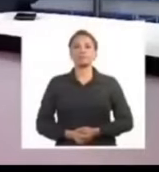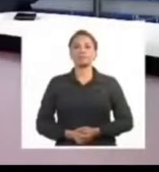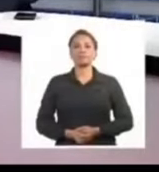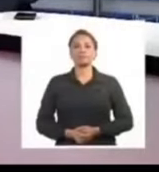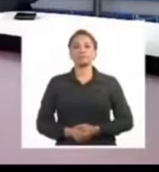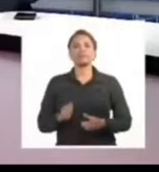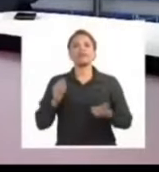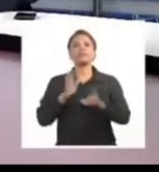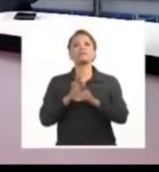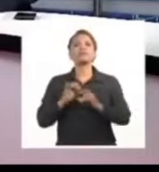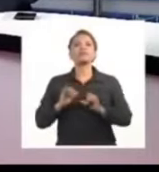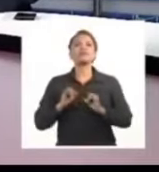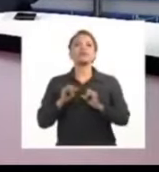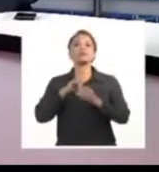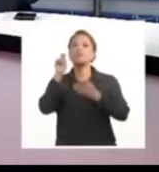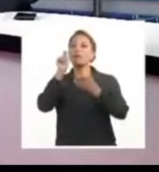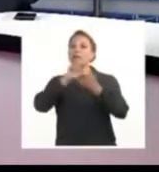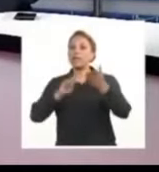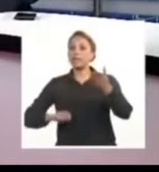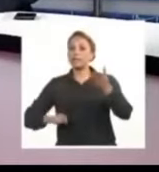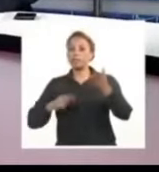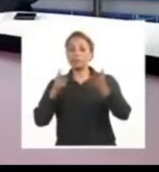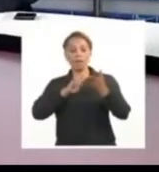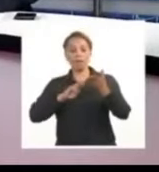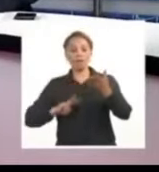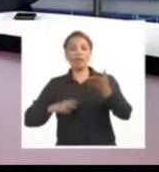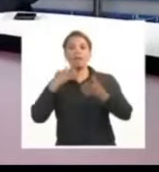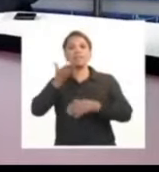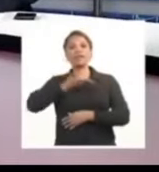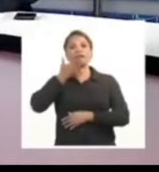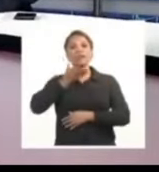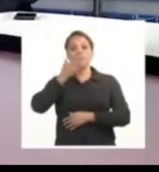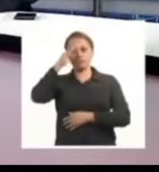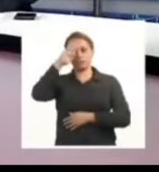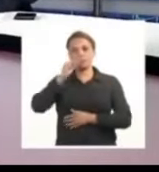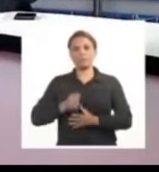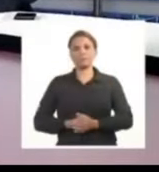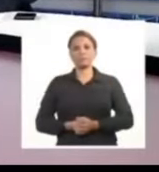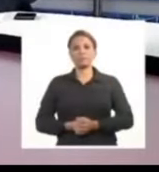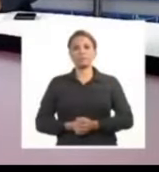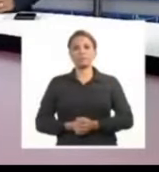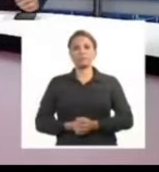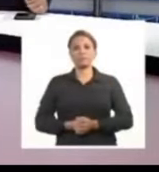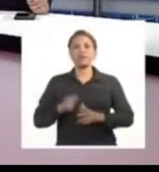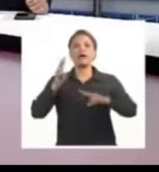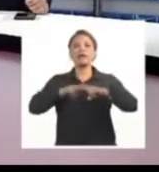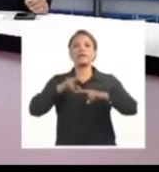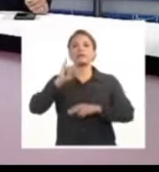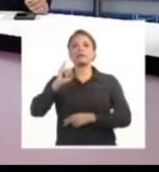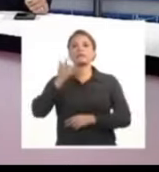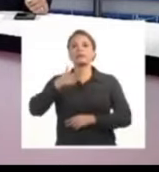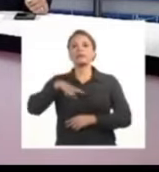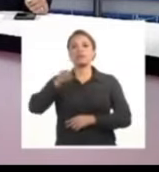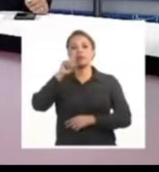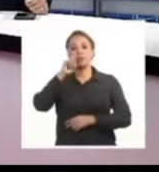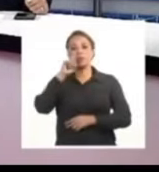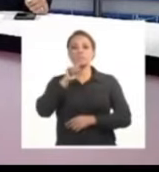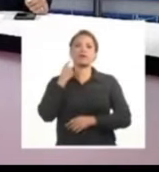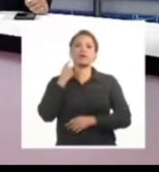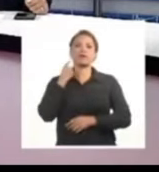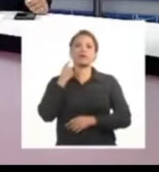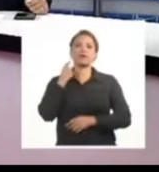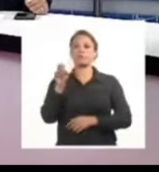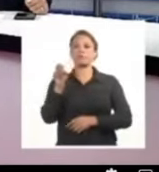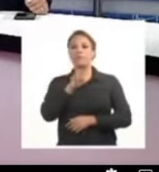comenzamos dando lectura a una declaración del gobierno revolucionario La Habana 6 de junio de 2022